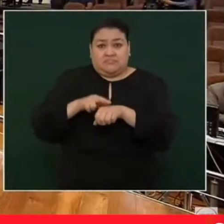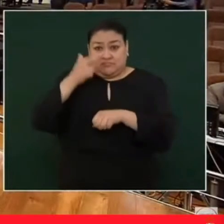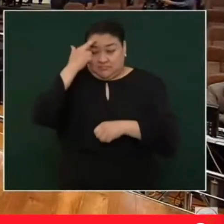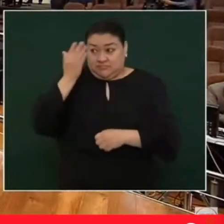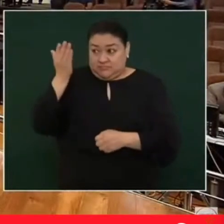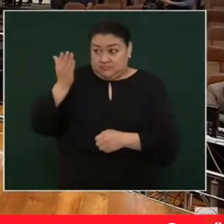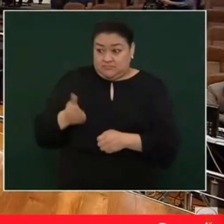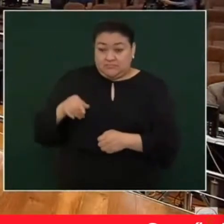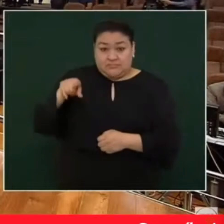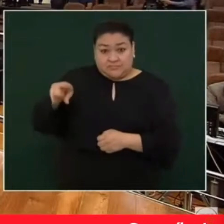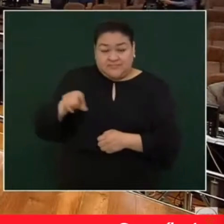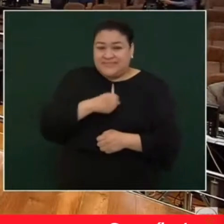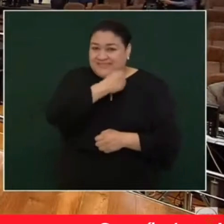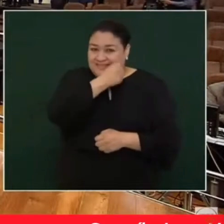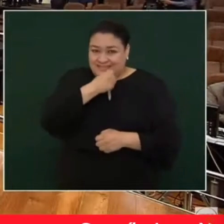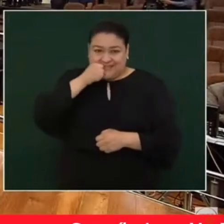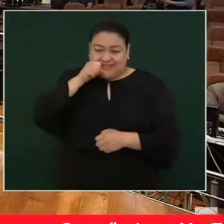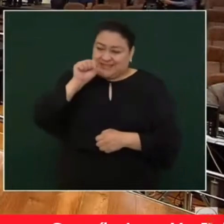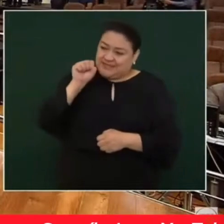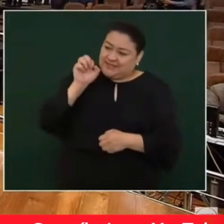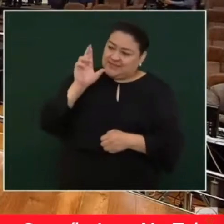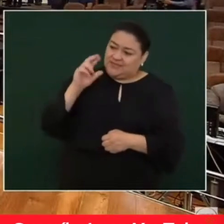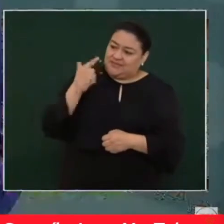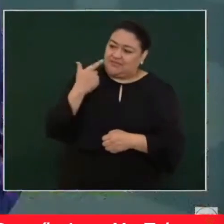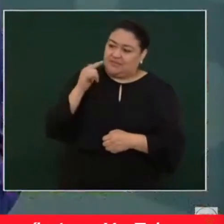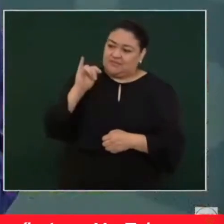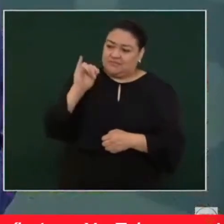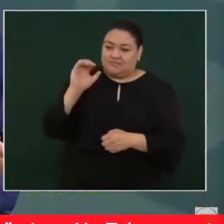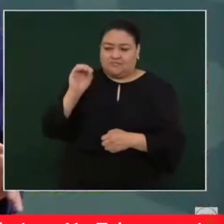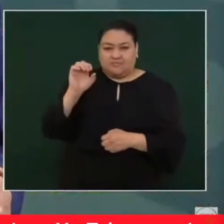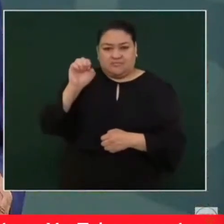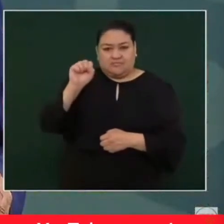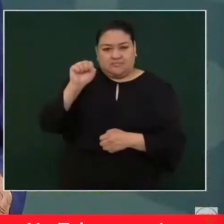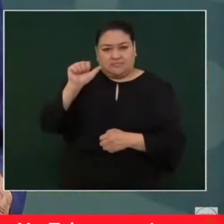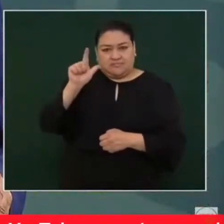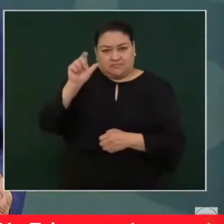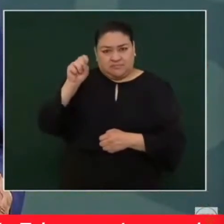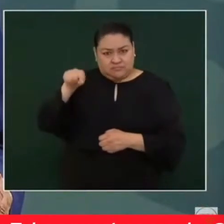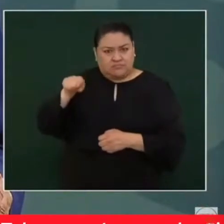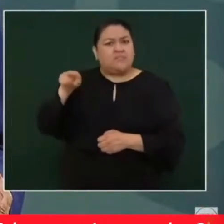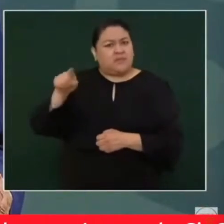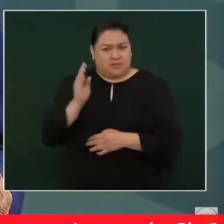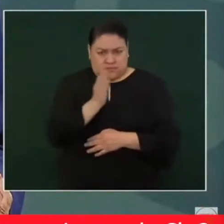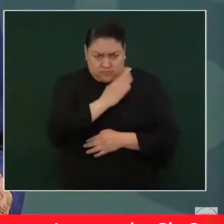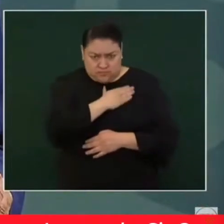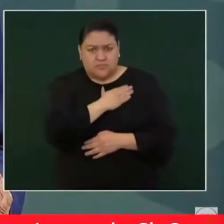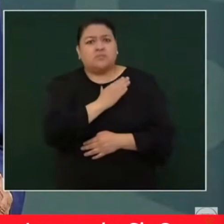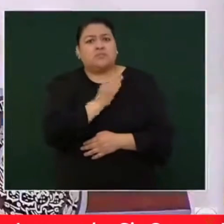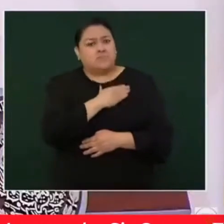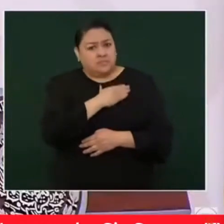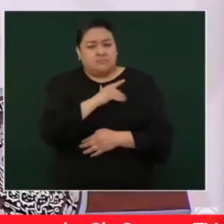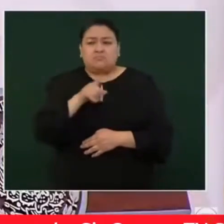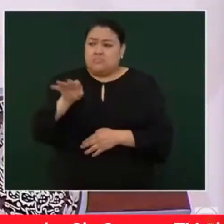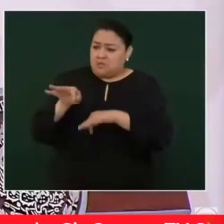Salomón es un buen servidor público, un buen gobernador, y